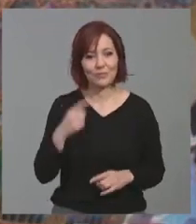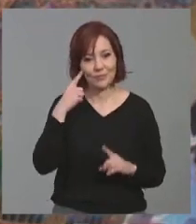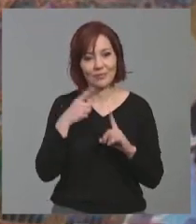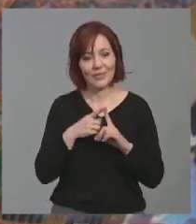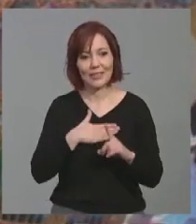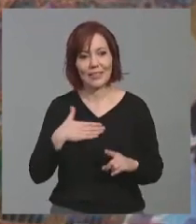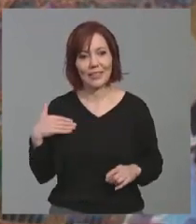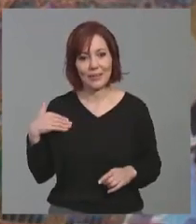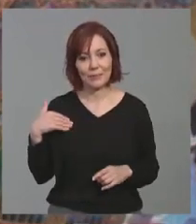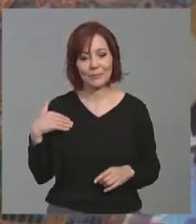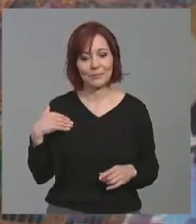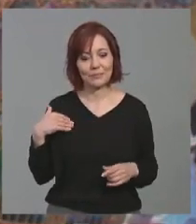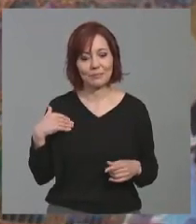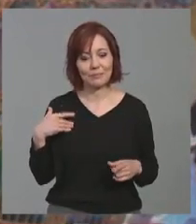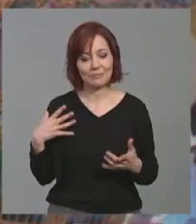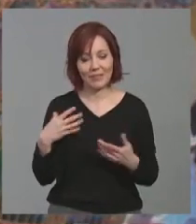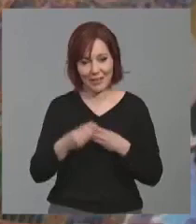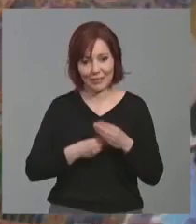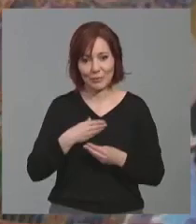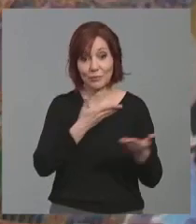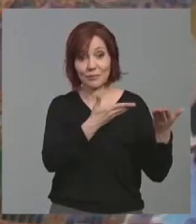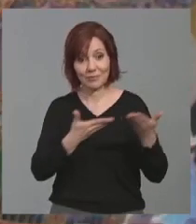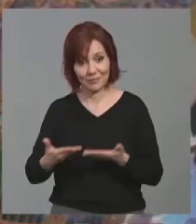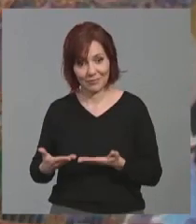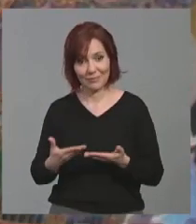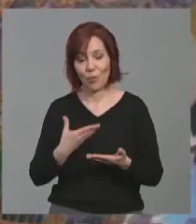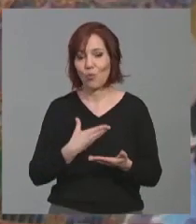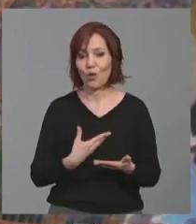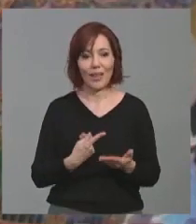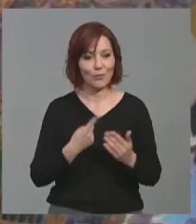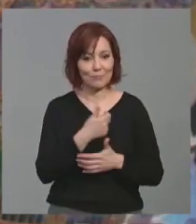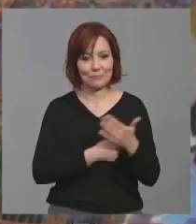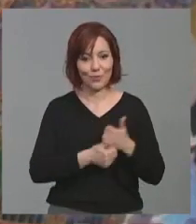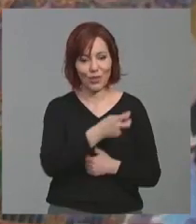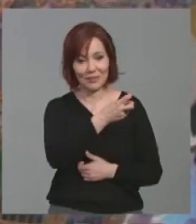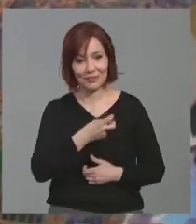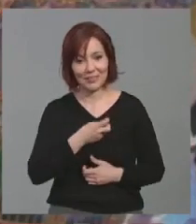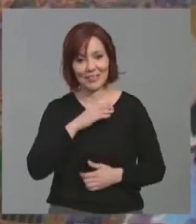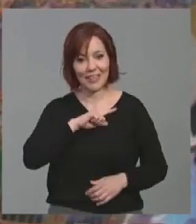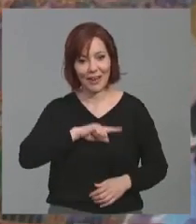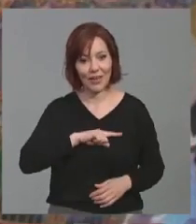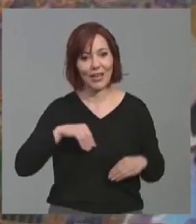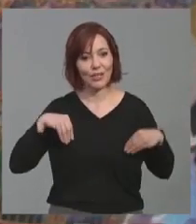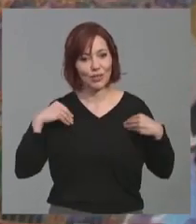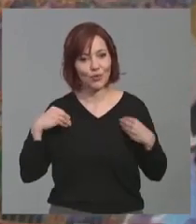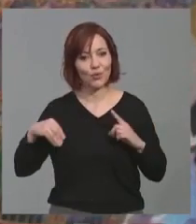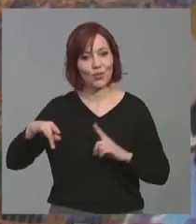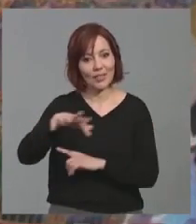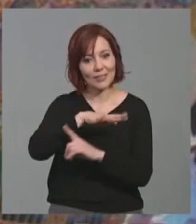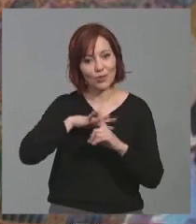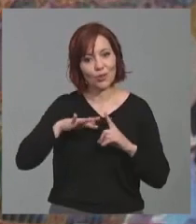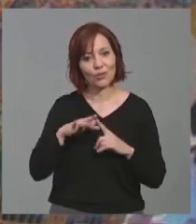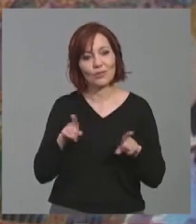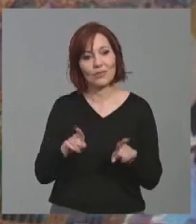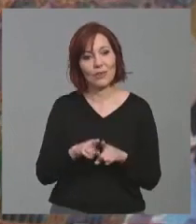sobre todo los murcianos, pues bien recibidos en Caravaca, y nada, pues que disfruten, ¿no?, de Caravaca, de su entorno, y